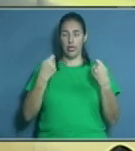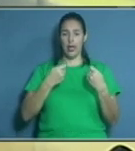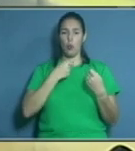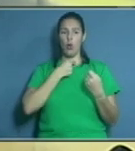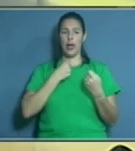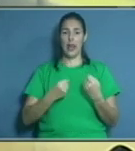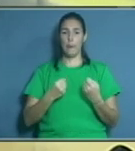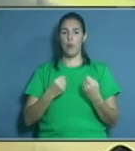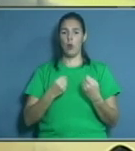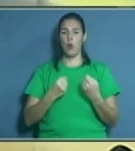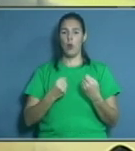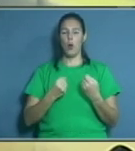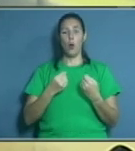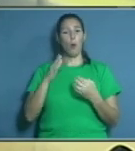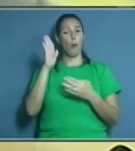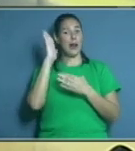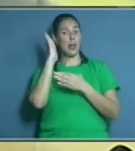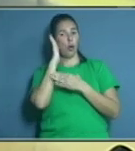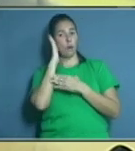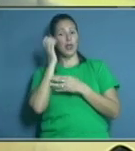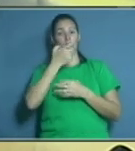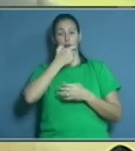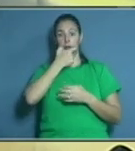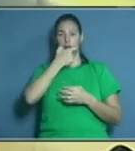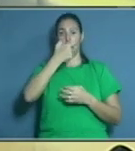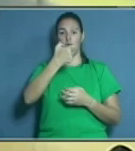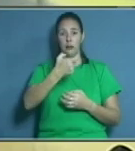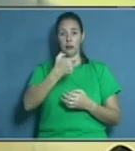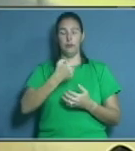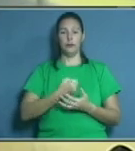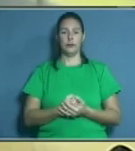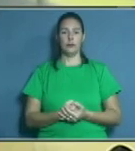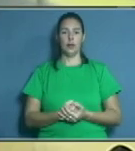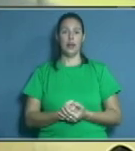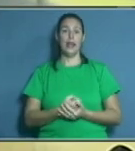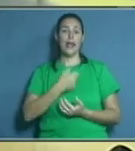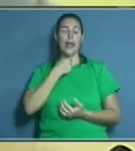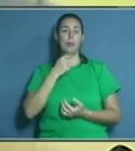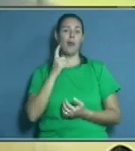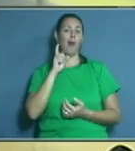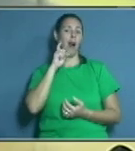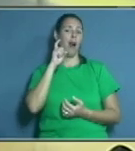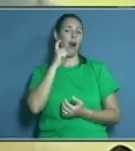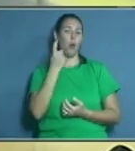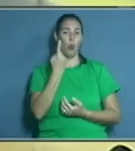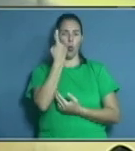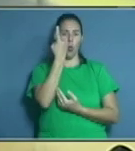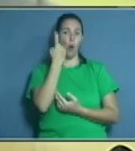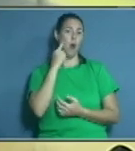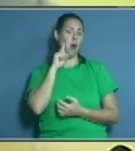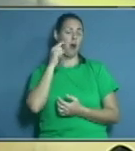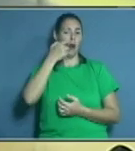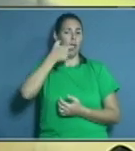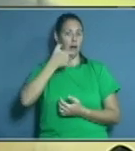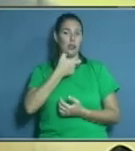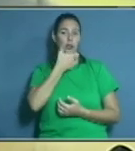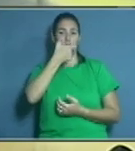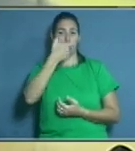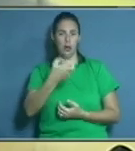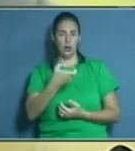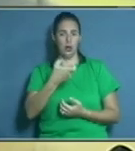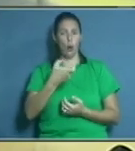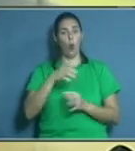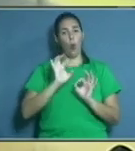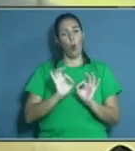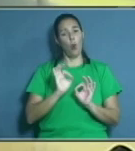al momento de dormir una prótesis de un solo molar, los llamados cangrejitos. Dice Estela que ella no